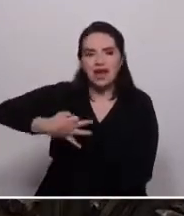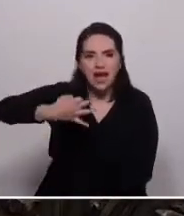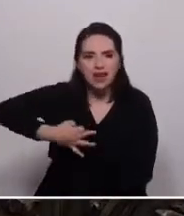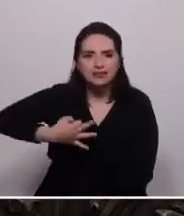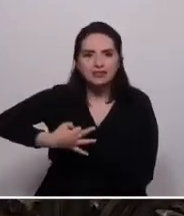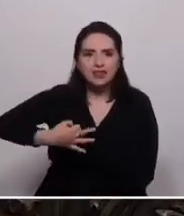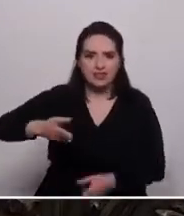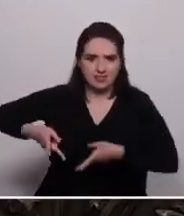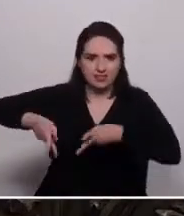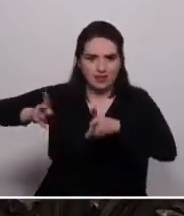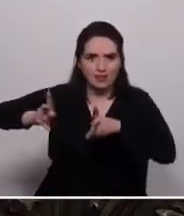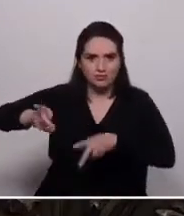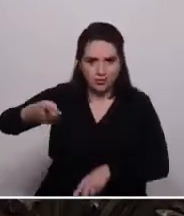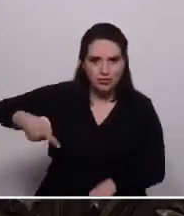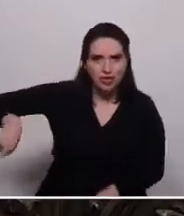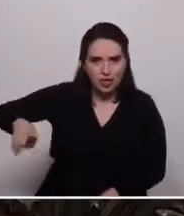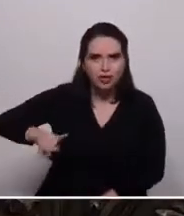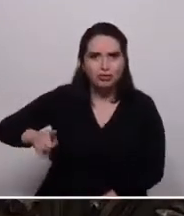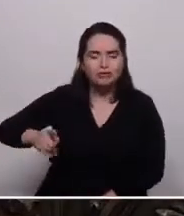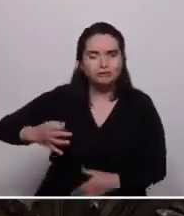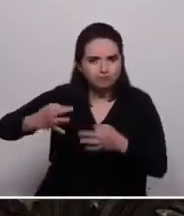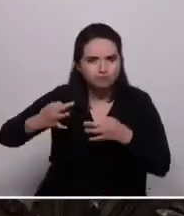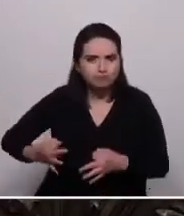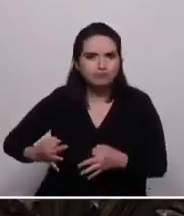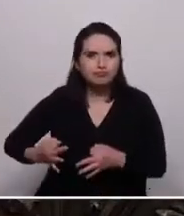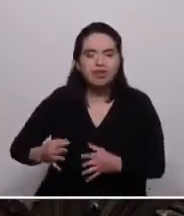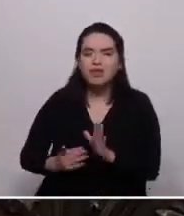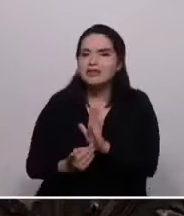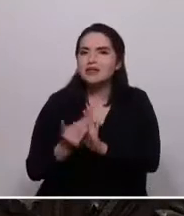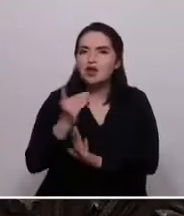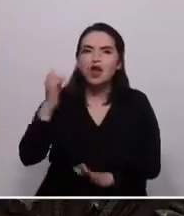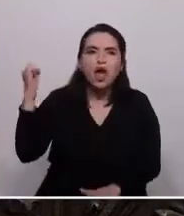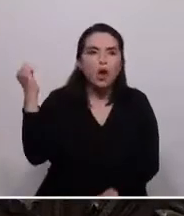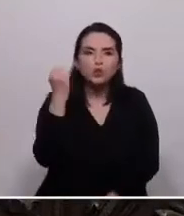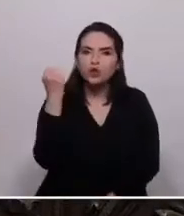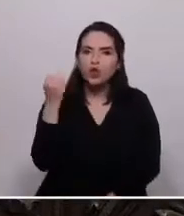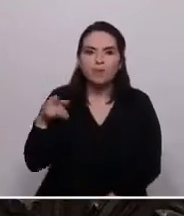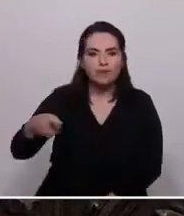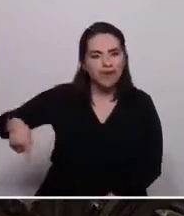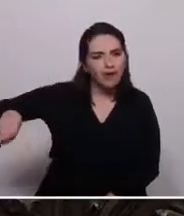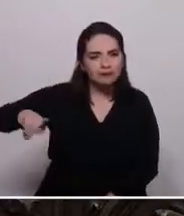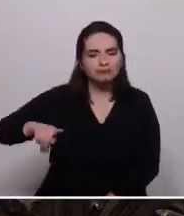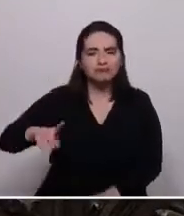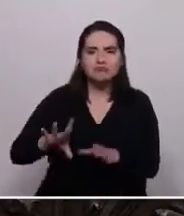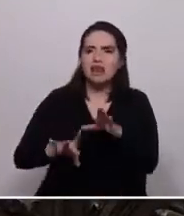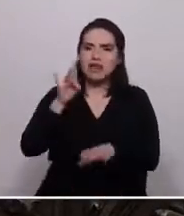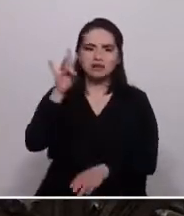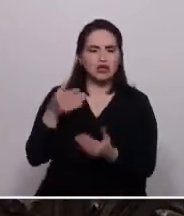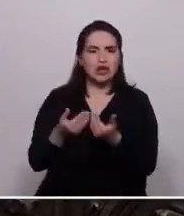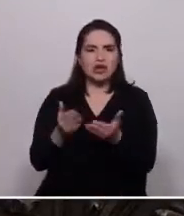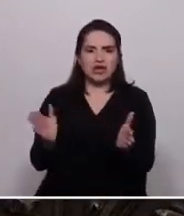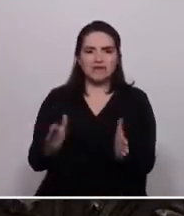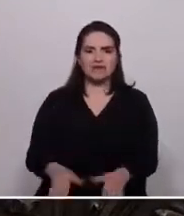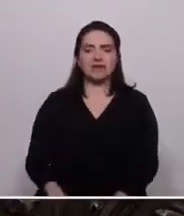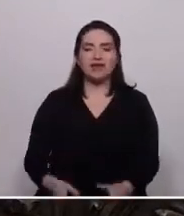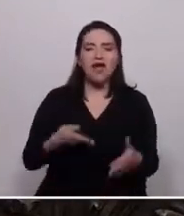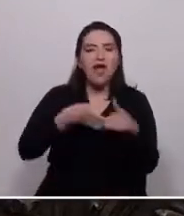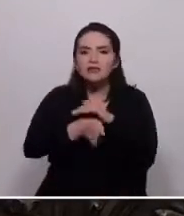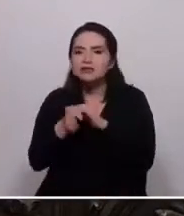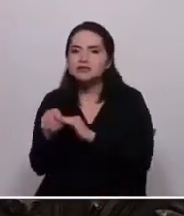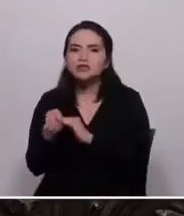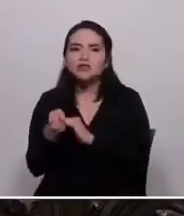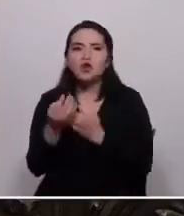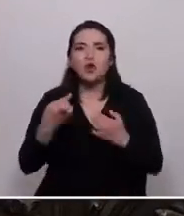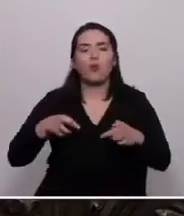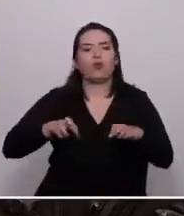de sus derechos que permitan su desarrollo con autonomía y autodeterminación en base al acceso de oportunidades en igualdad de